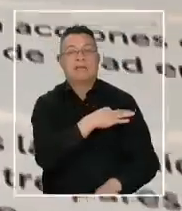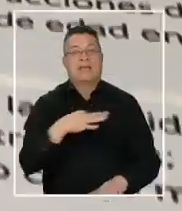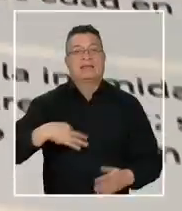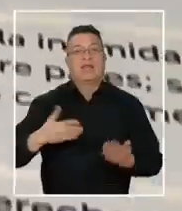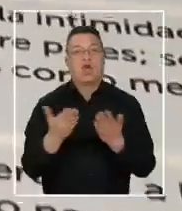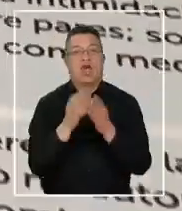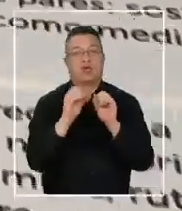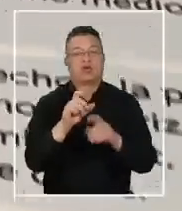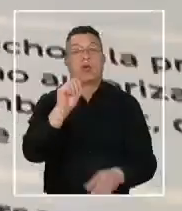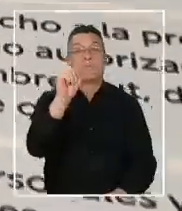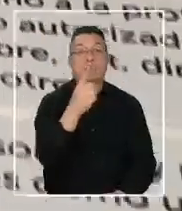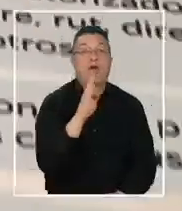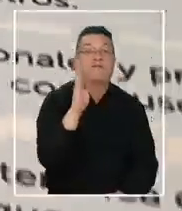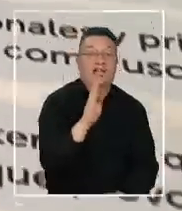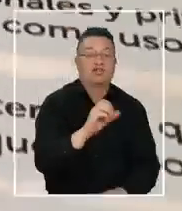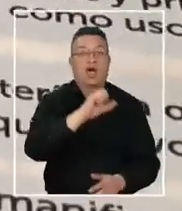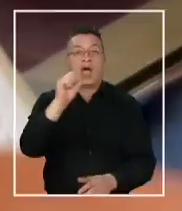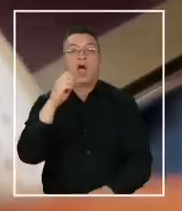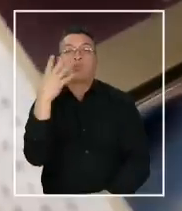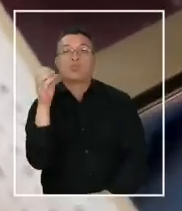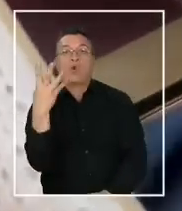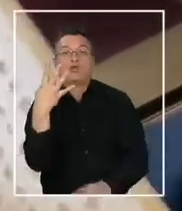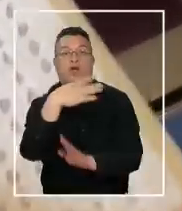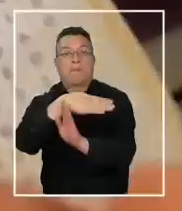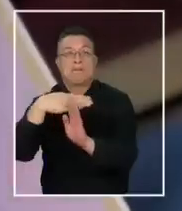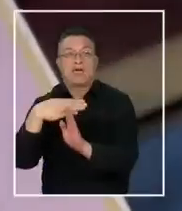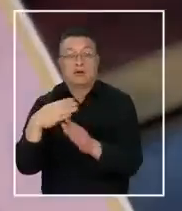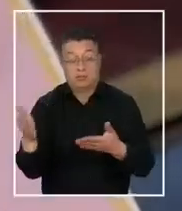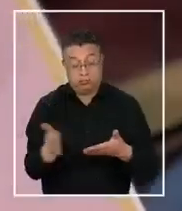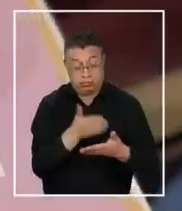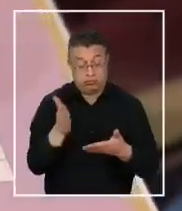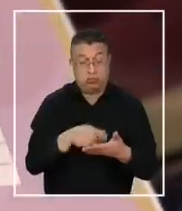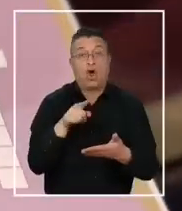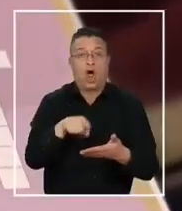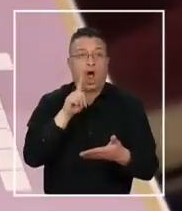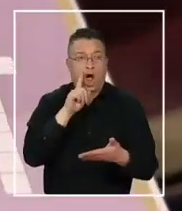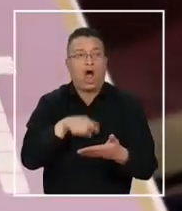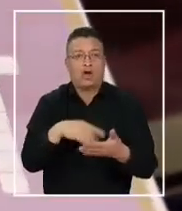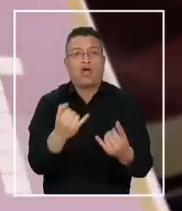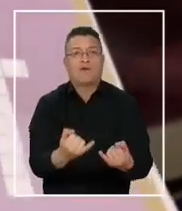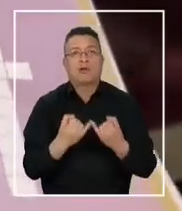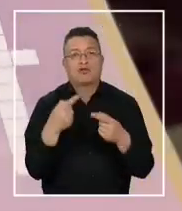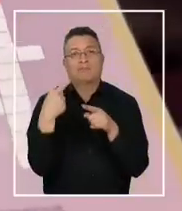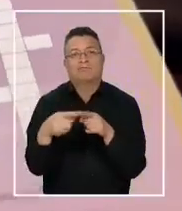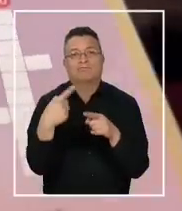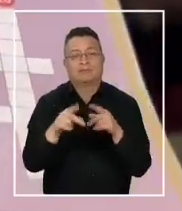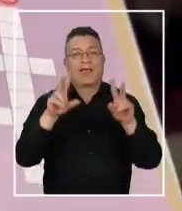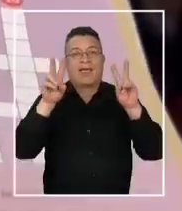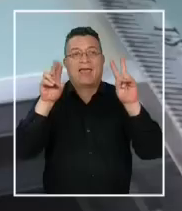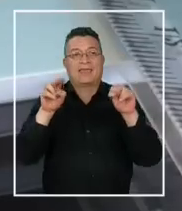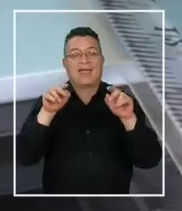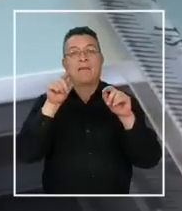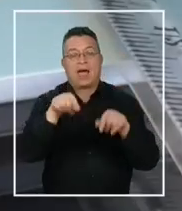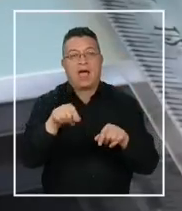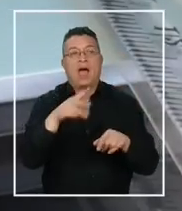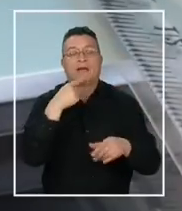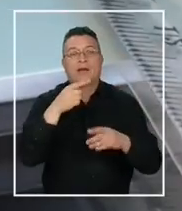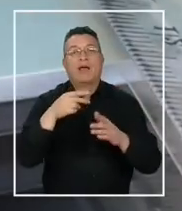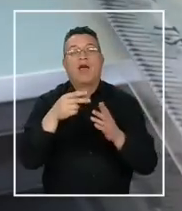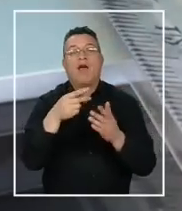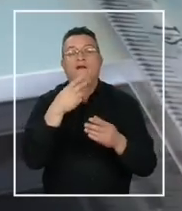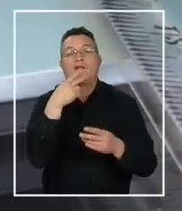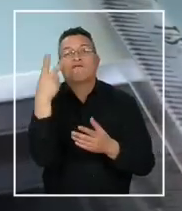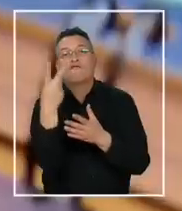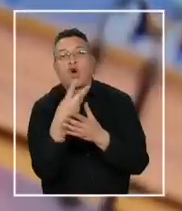para estudiantes de primero básico a cuarto medio. En sus primeras hojas incluye información de distintos temas, vocabulario digital, ciencia